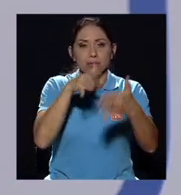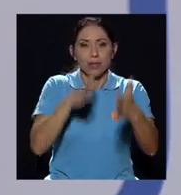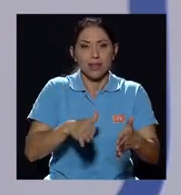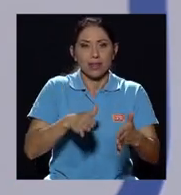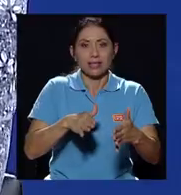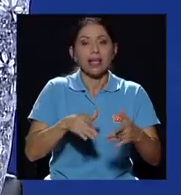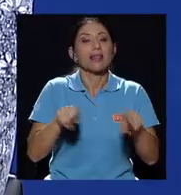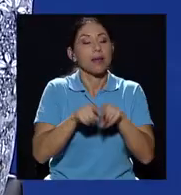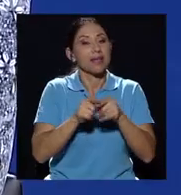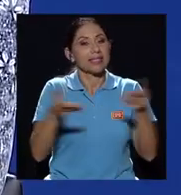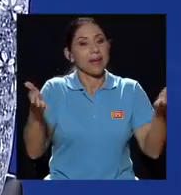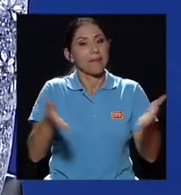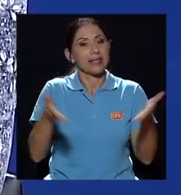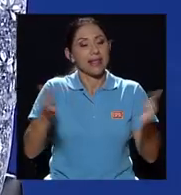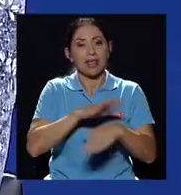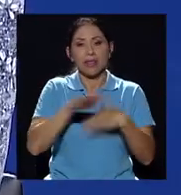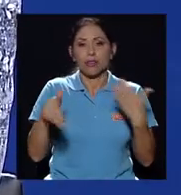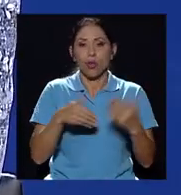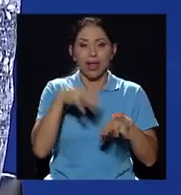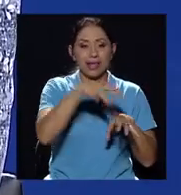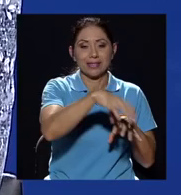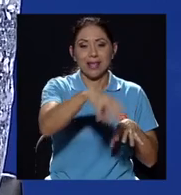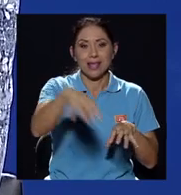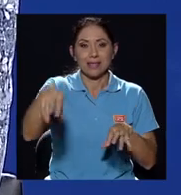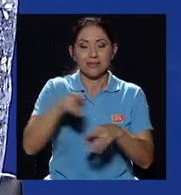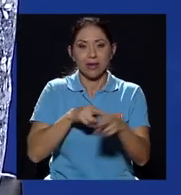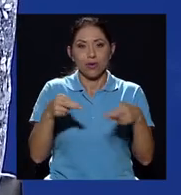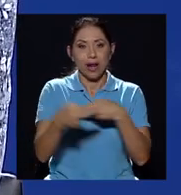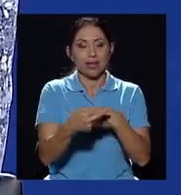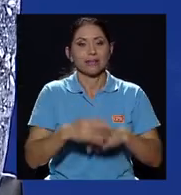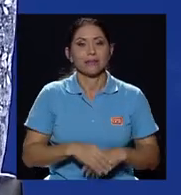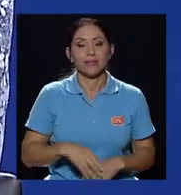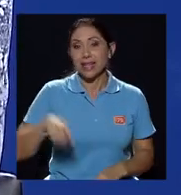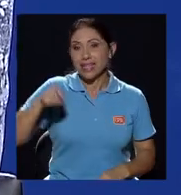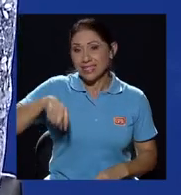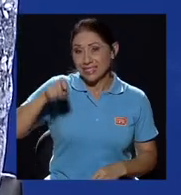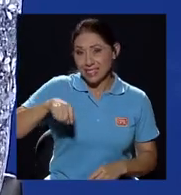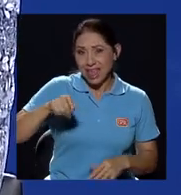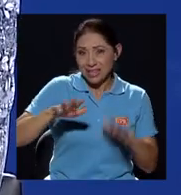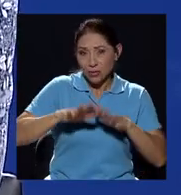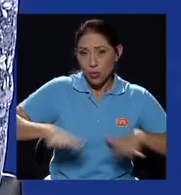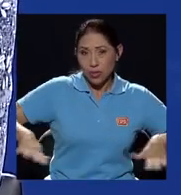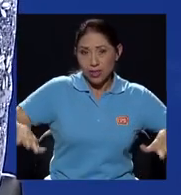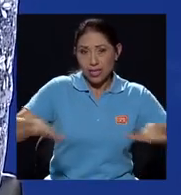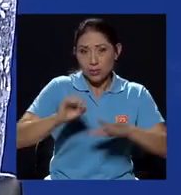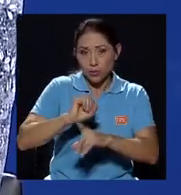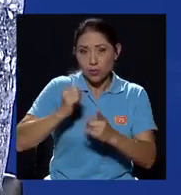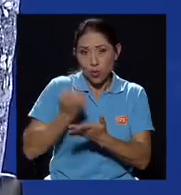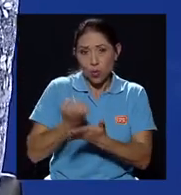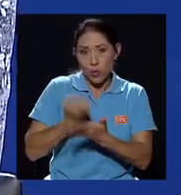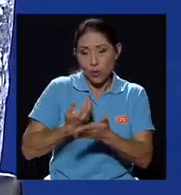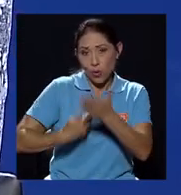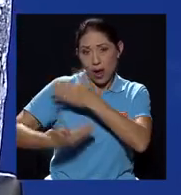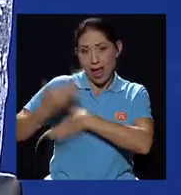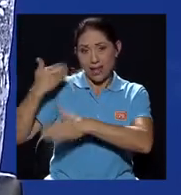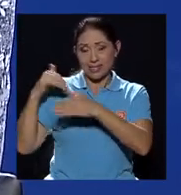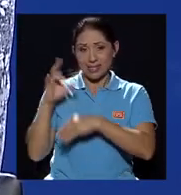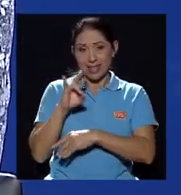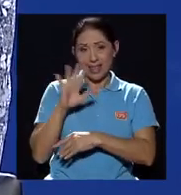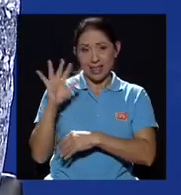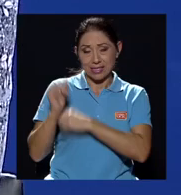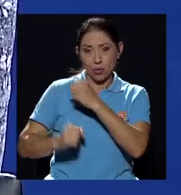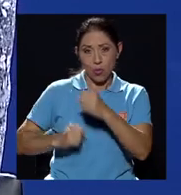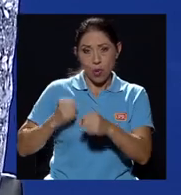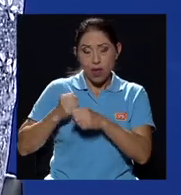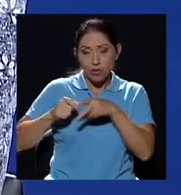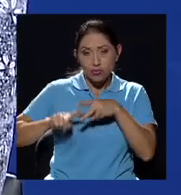las sedes regionales. Las necesidades, el contexto socioeconómico de hace 75 años da origen a esta facultad.